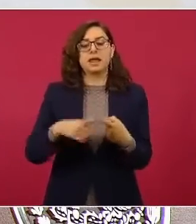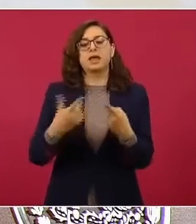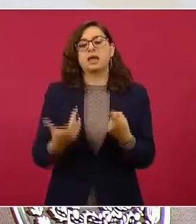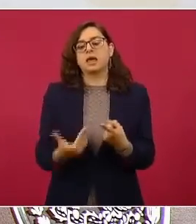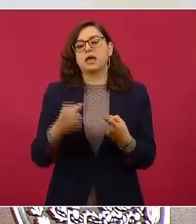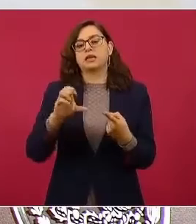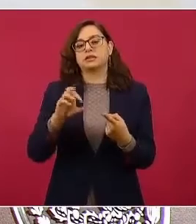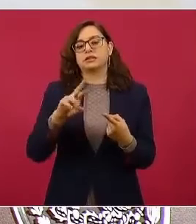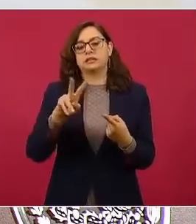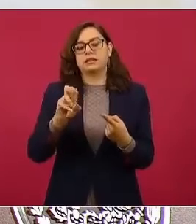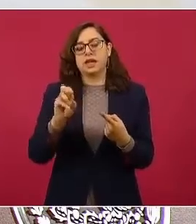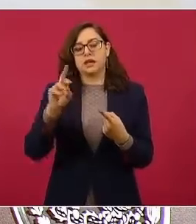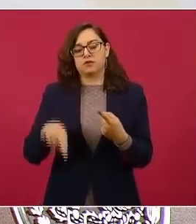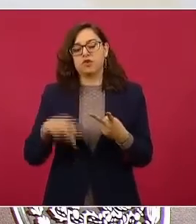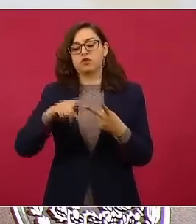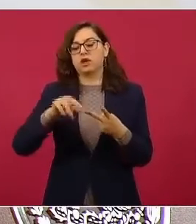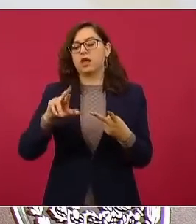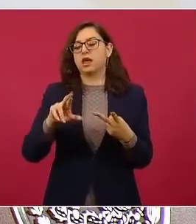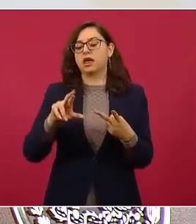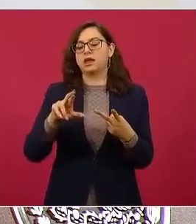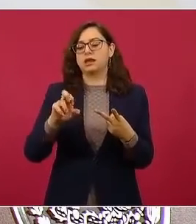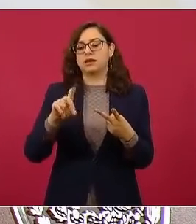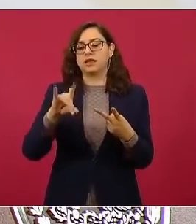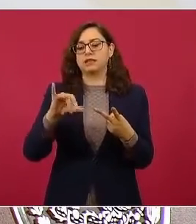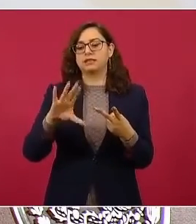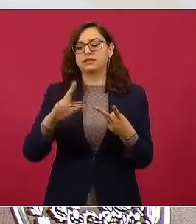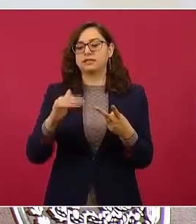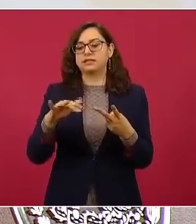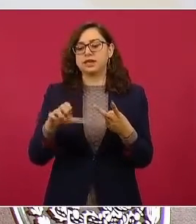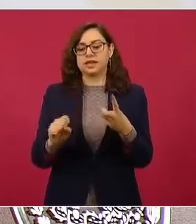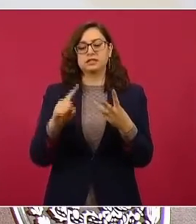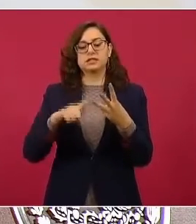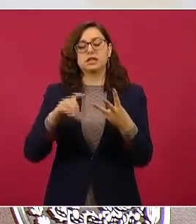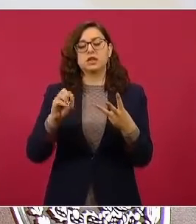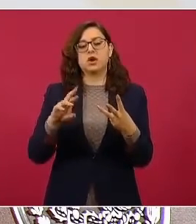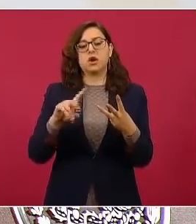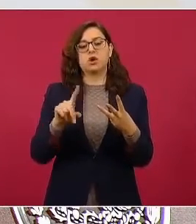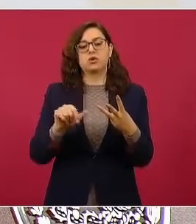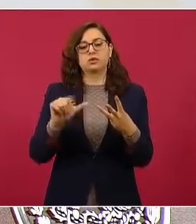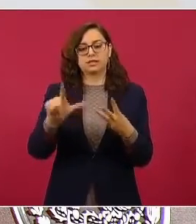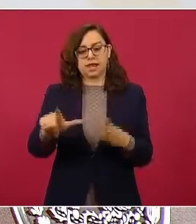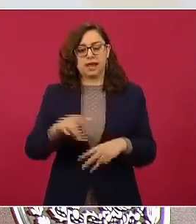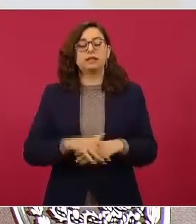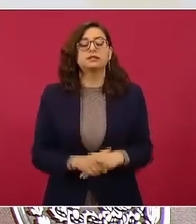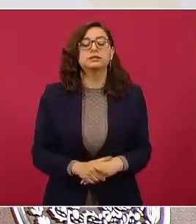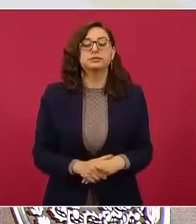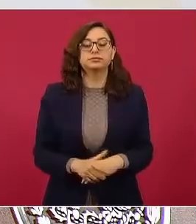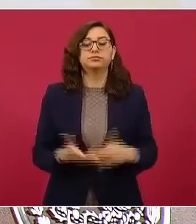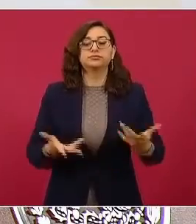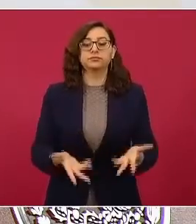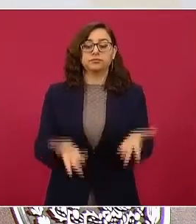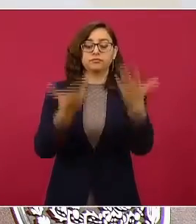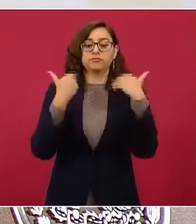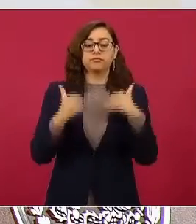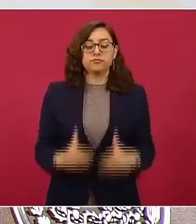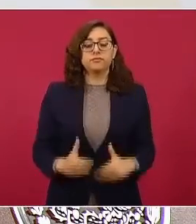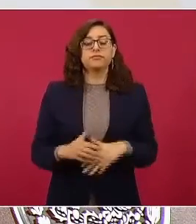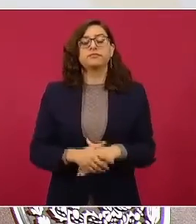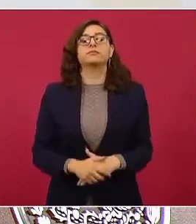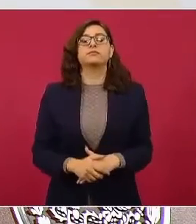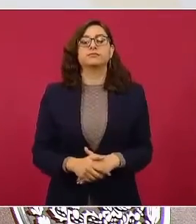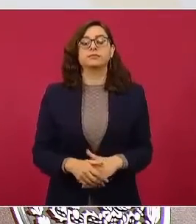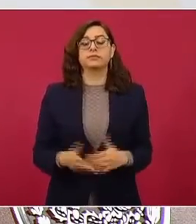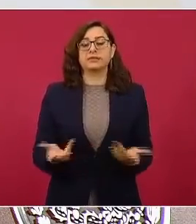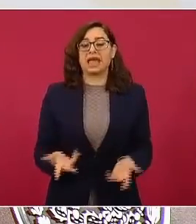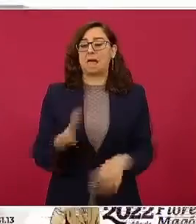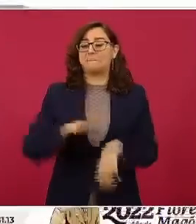Si nos vamos a ver por las ocho regiones en las que se trabaja el tema de los combustibles, móvil para la gasolina regular